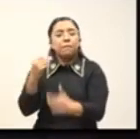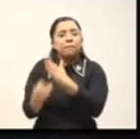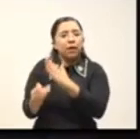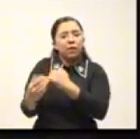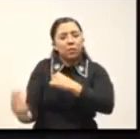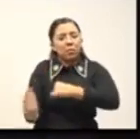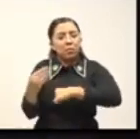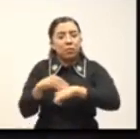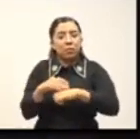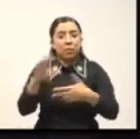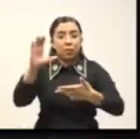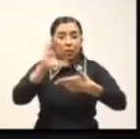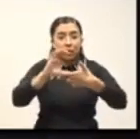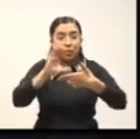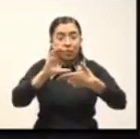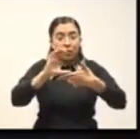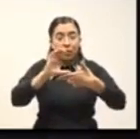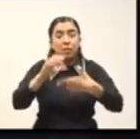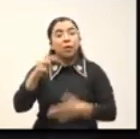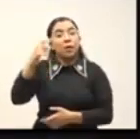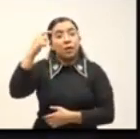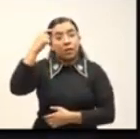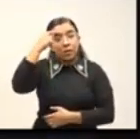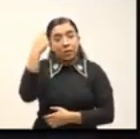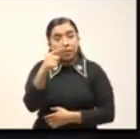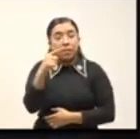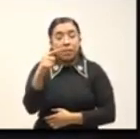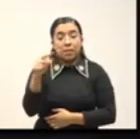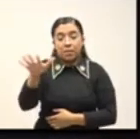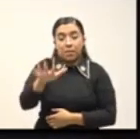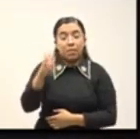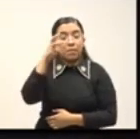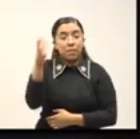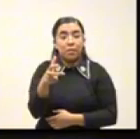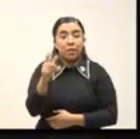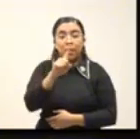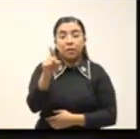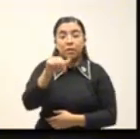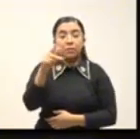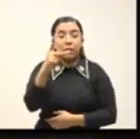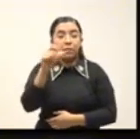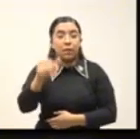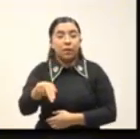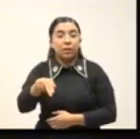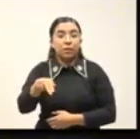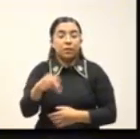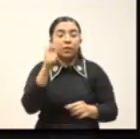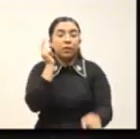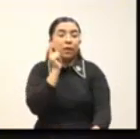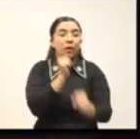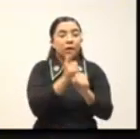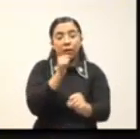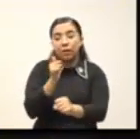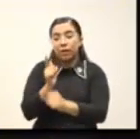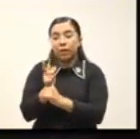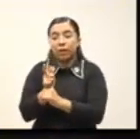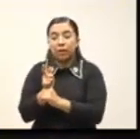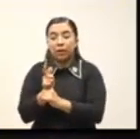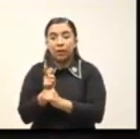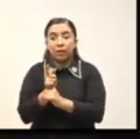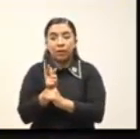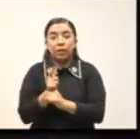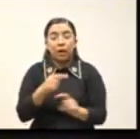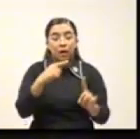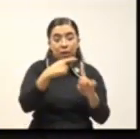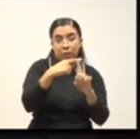En el Colegio de Bachilleros del Estado de Hidalgo, plantel CIMAPAN, pues es nuestro deber identificar a los actores clave que pueden tener una reacción tanto